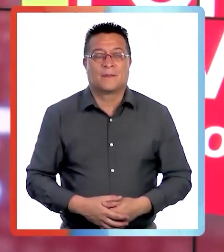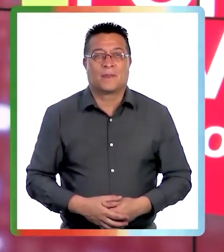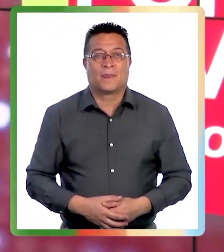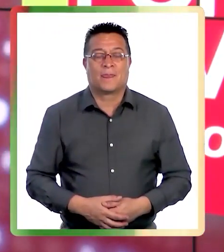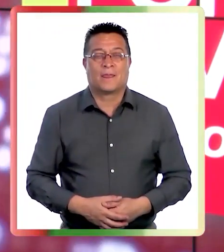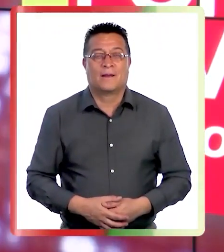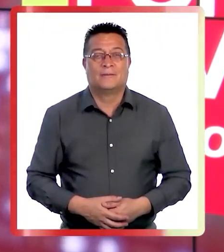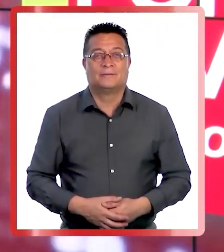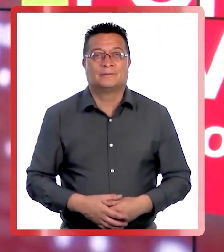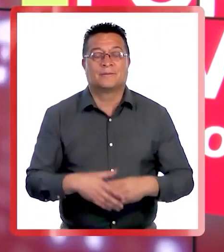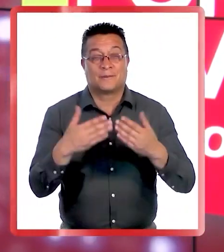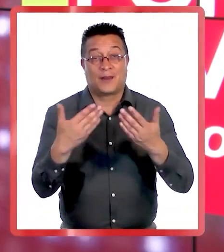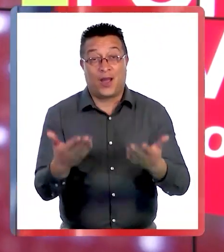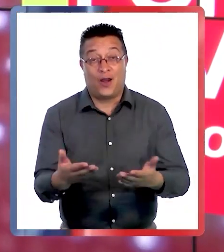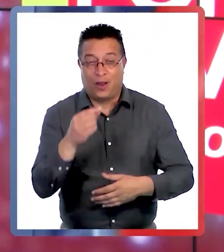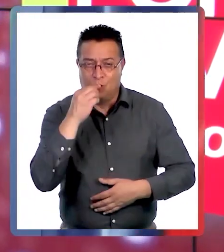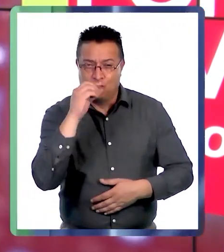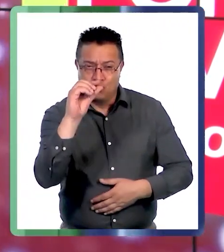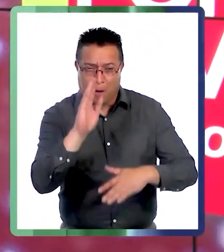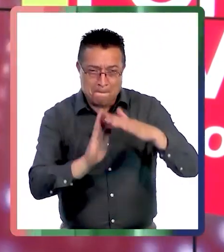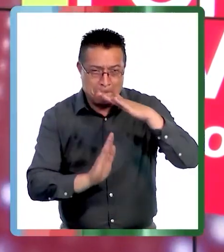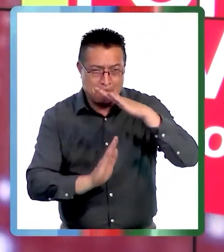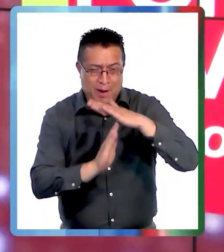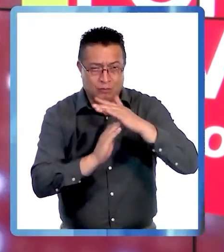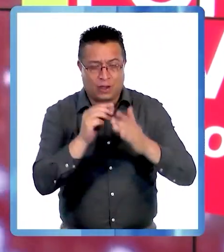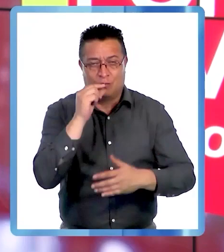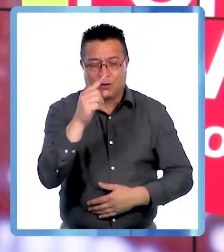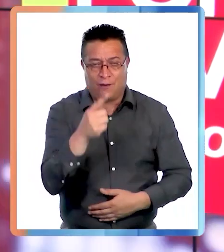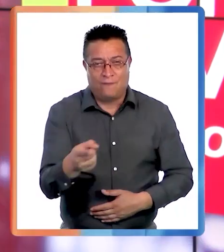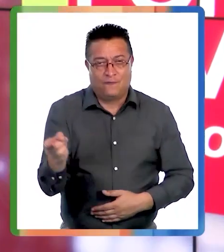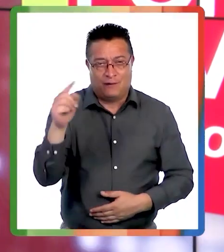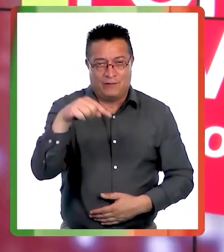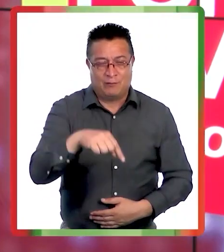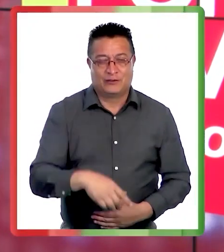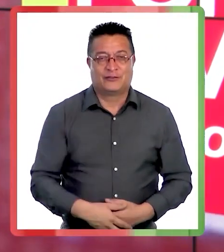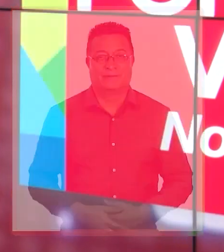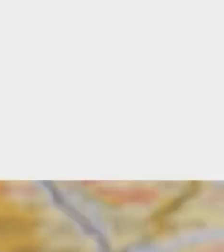Vamos a una pequeña pausa y ya regresamos. ¡No se vaya!